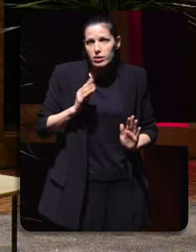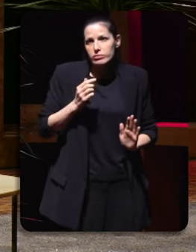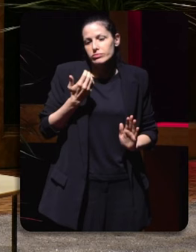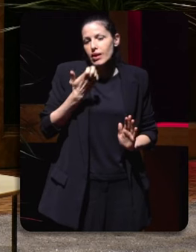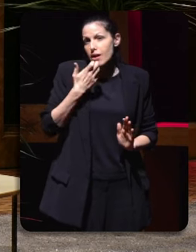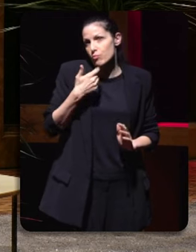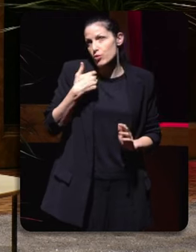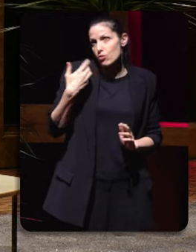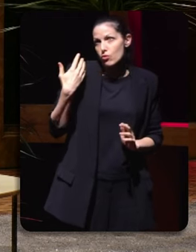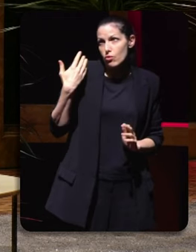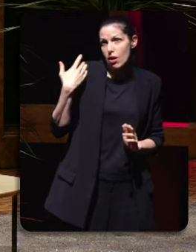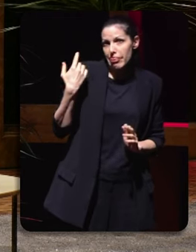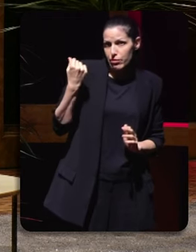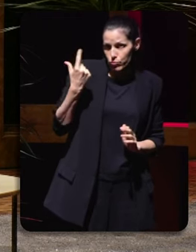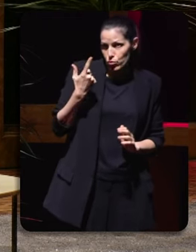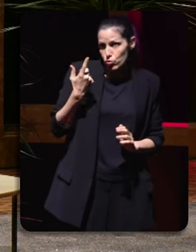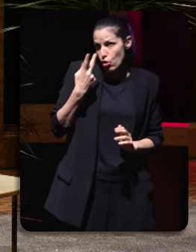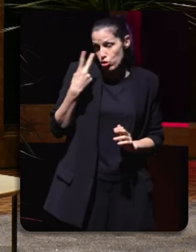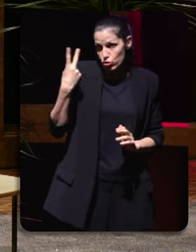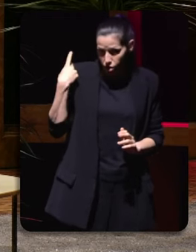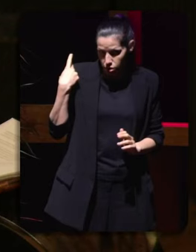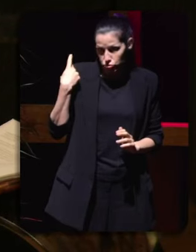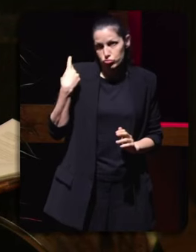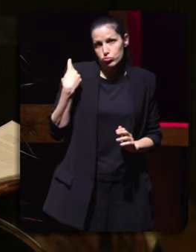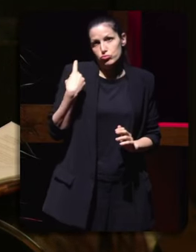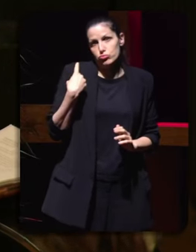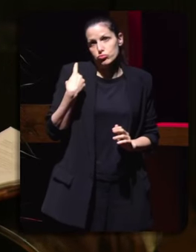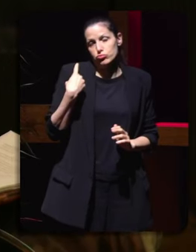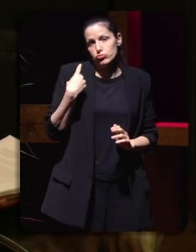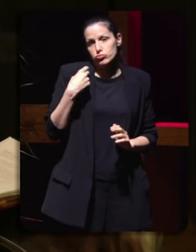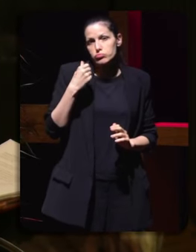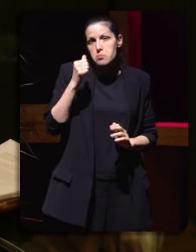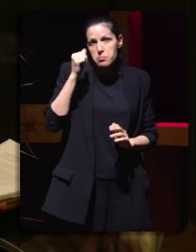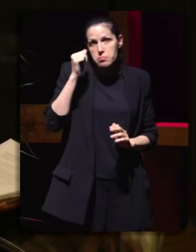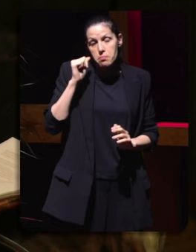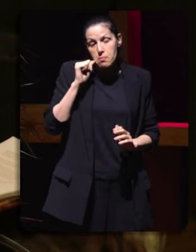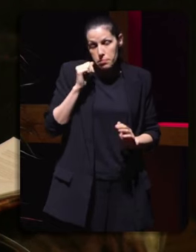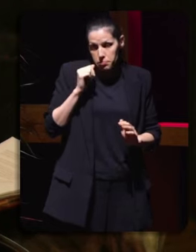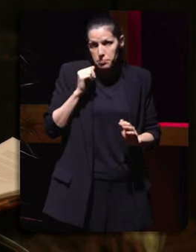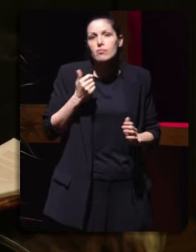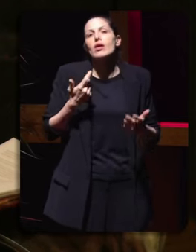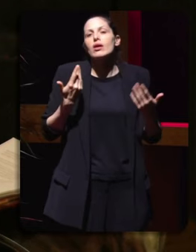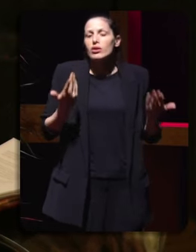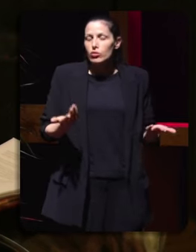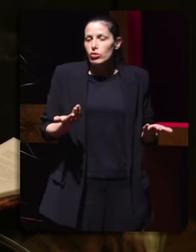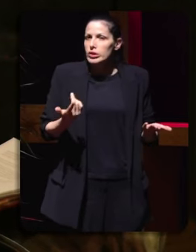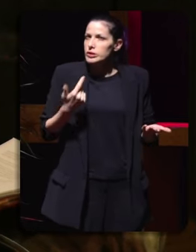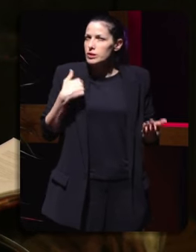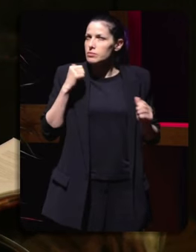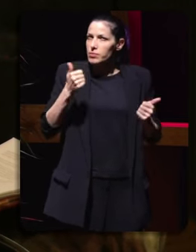nai fai bueno recentemente fai dousanos empezas a renunciar moitas veces as cousas e seguramente cando te das conta